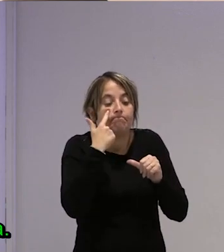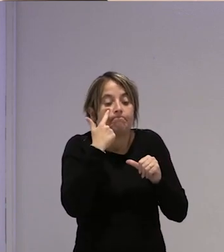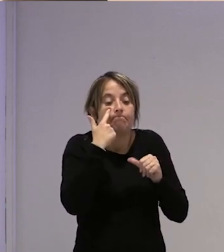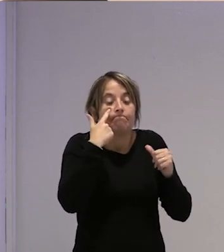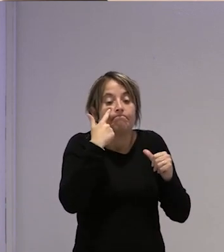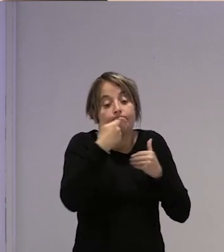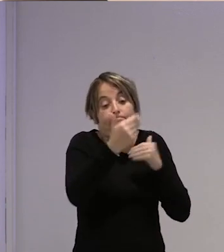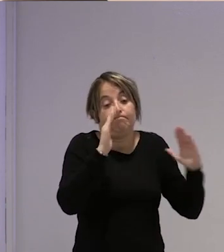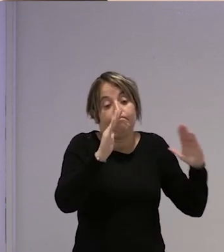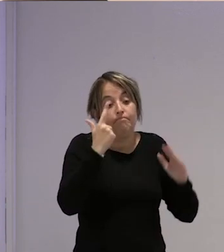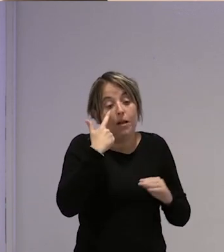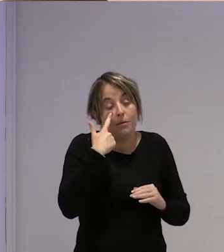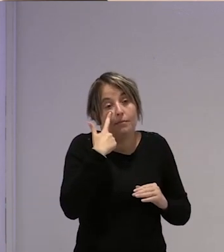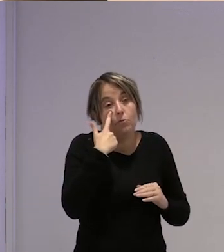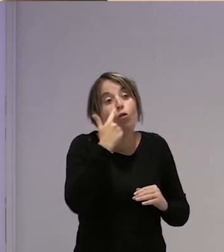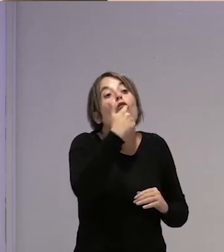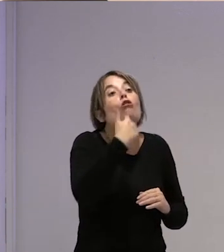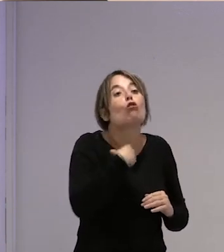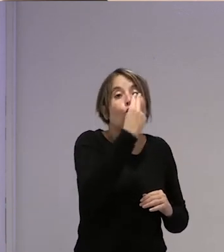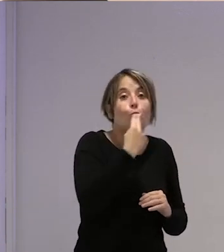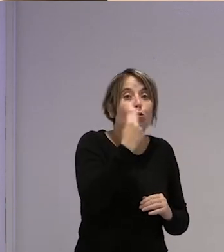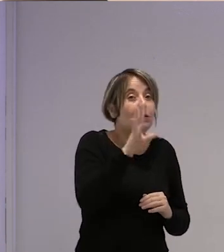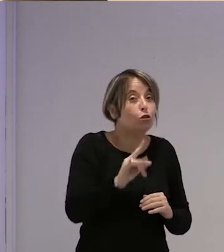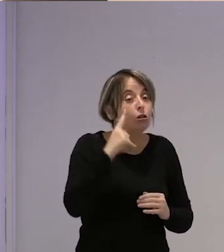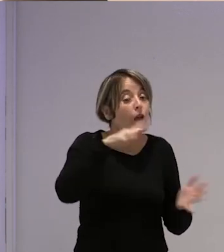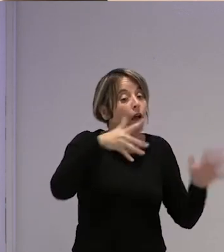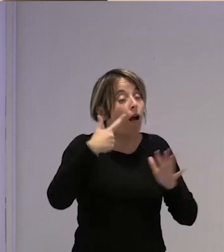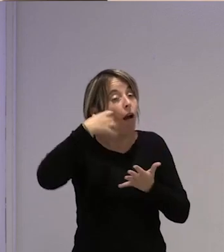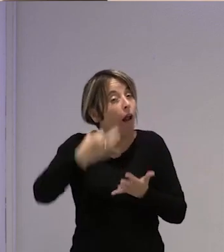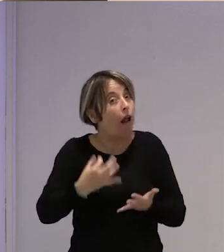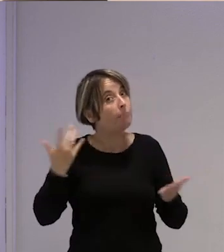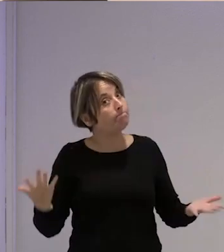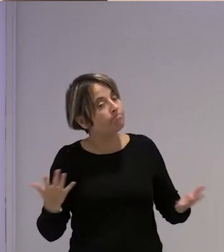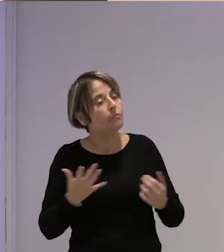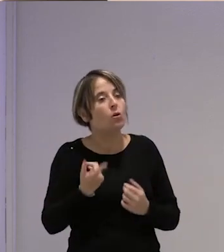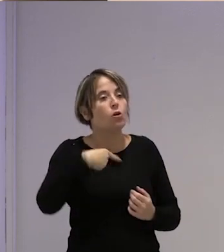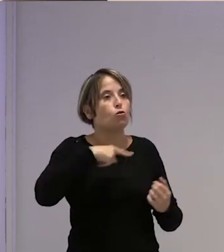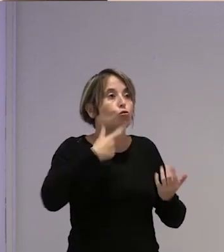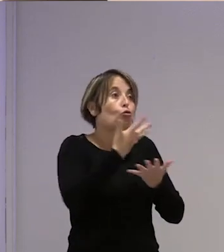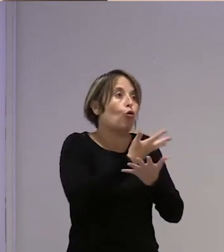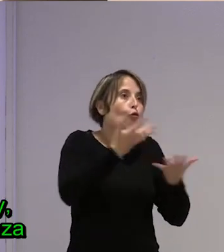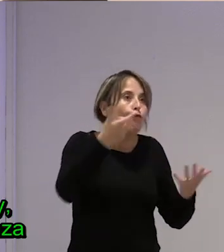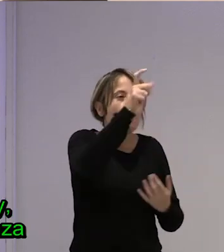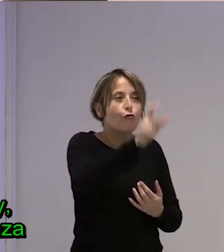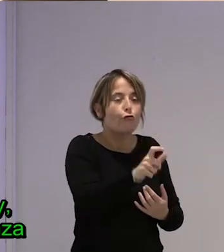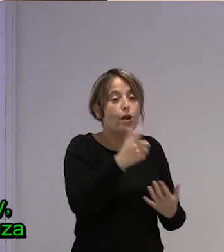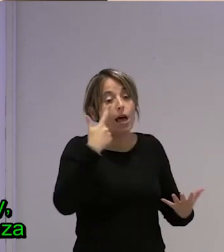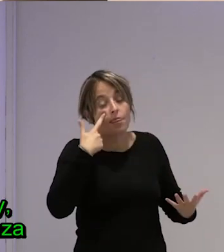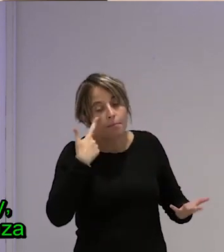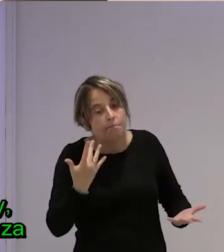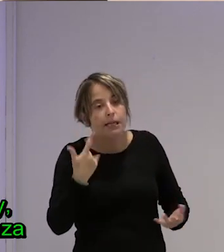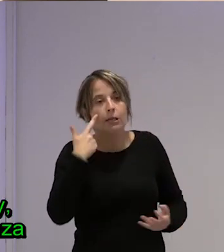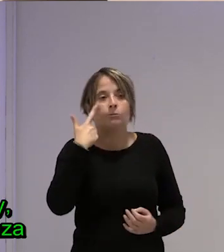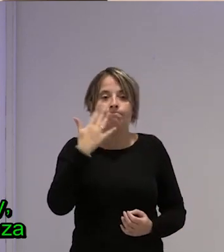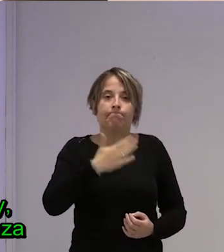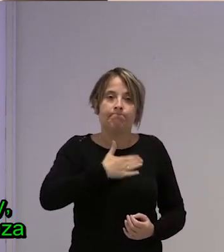campaña del dicho al hecho hay un buen estrecho toda la confianza y demás aunque desgraciadamente